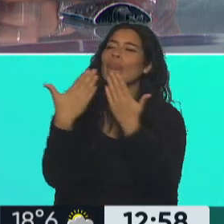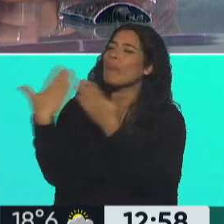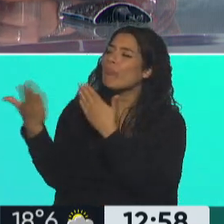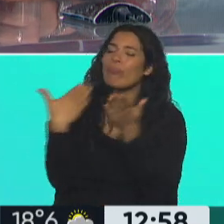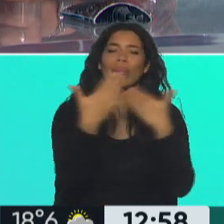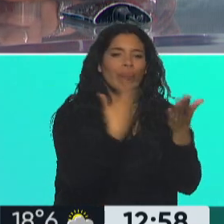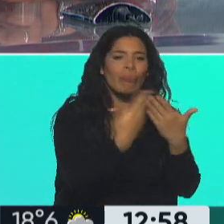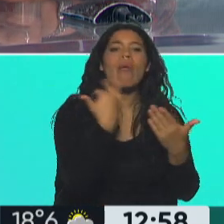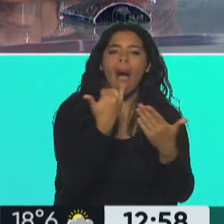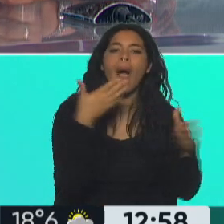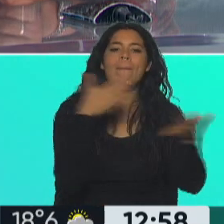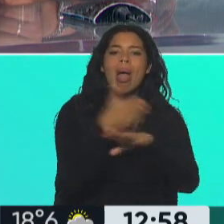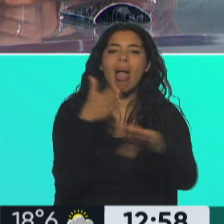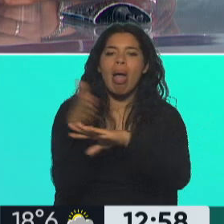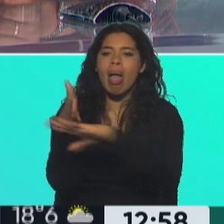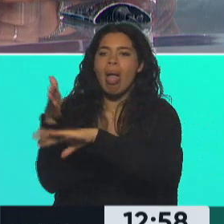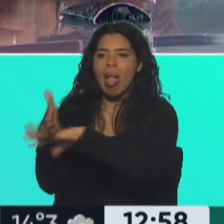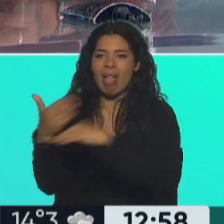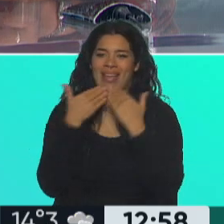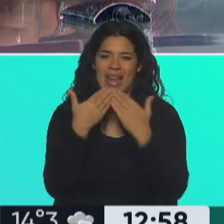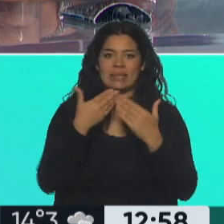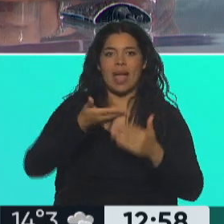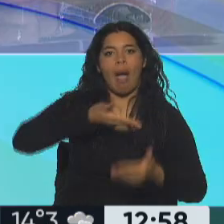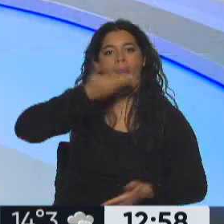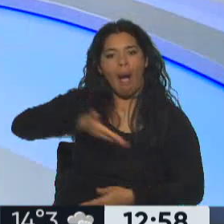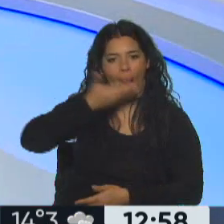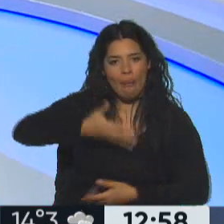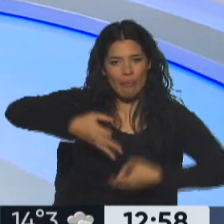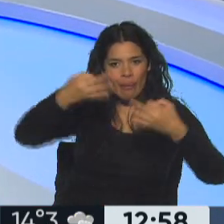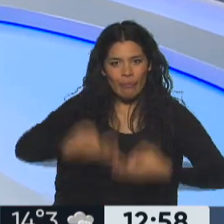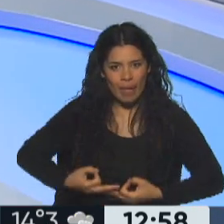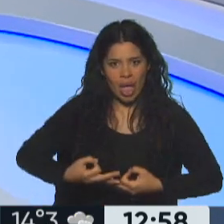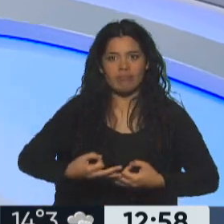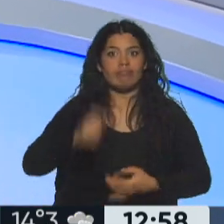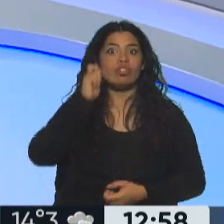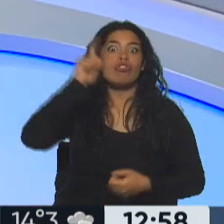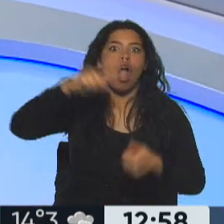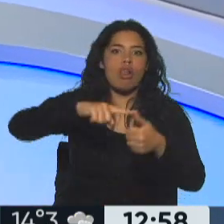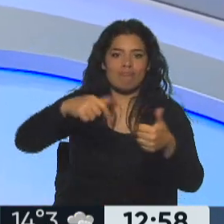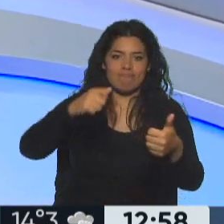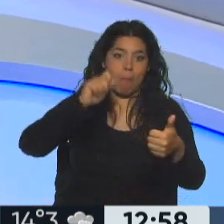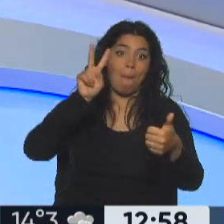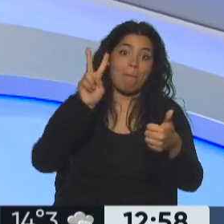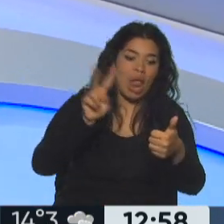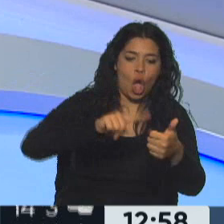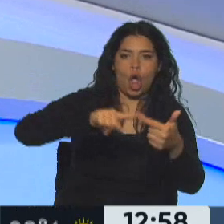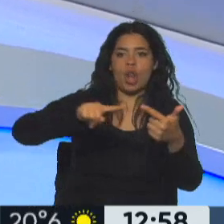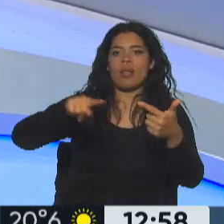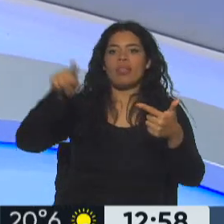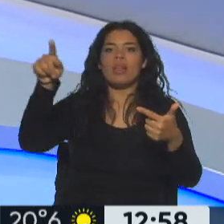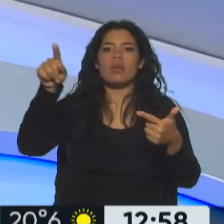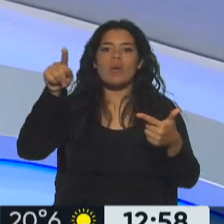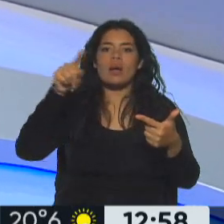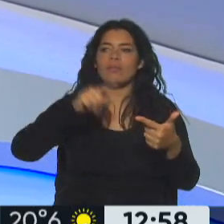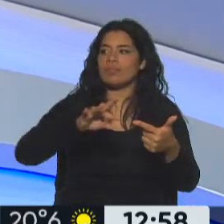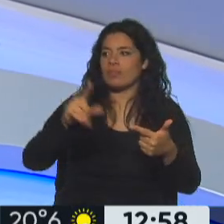habló con todos los presidentes además, logró de ellos el apoyo tanto de Perón, de la Rúa, que hizo el depósito